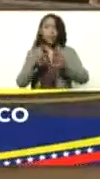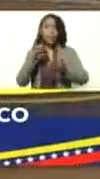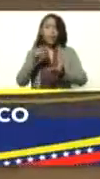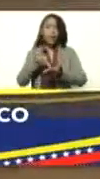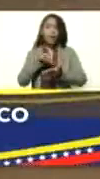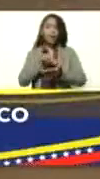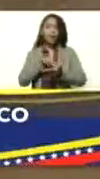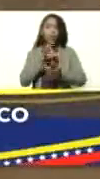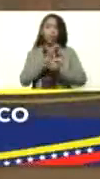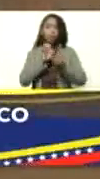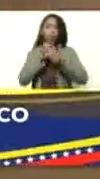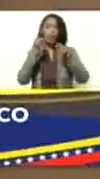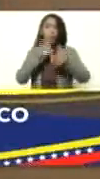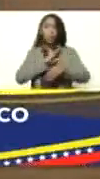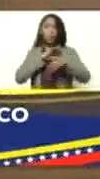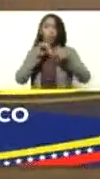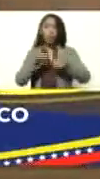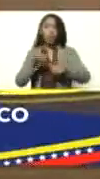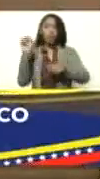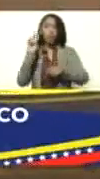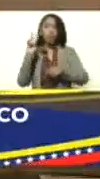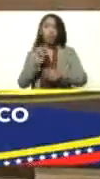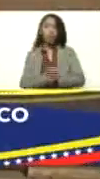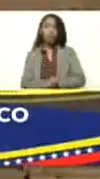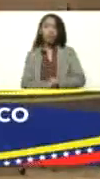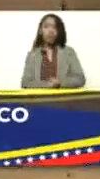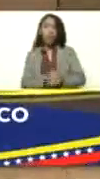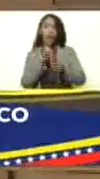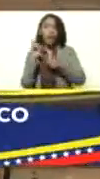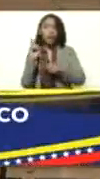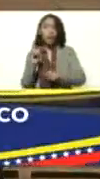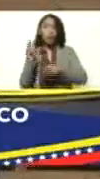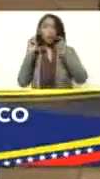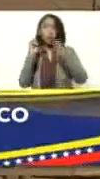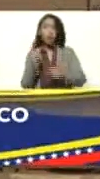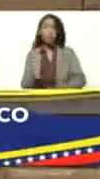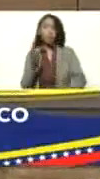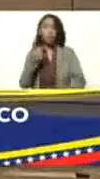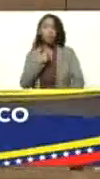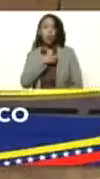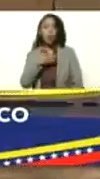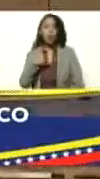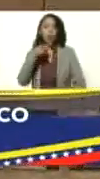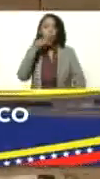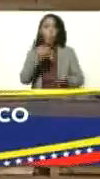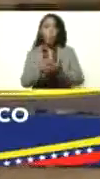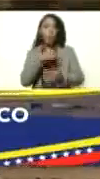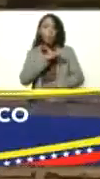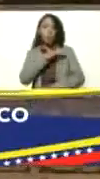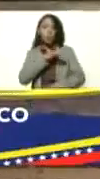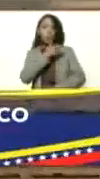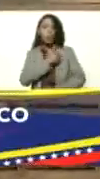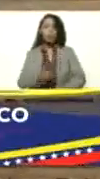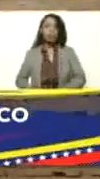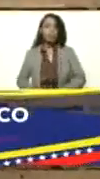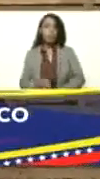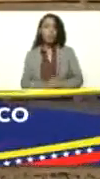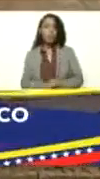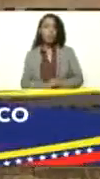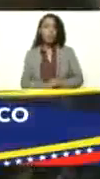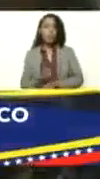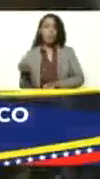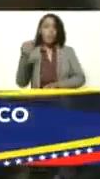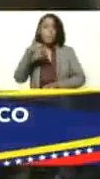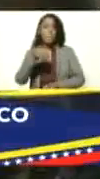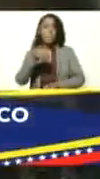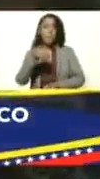criolla, la cabra criolla venezolana. Ese es uno de los aspectos importantes que quería mencionar, señor presidente. Además